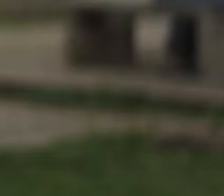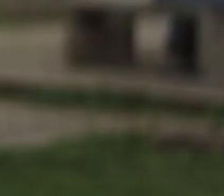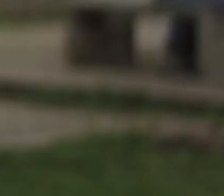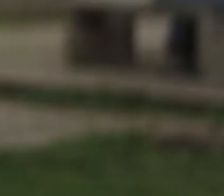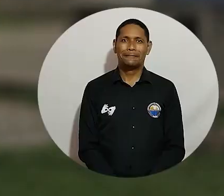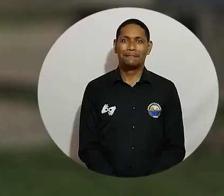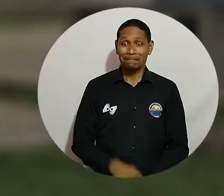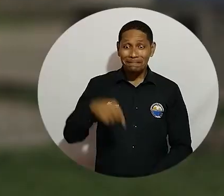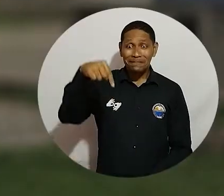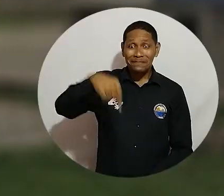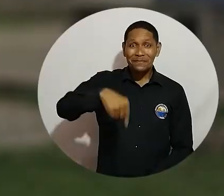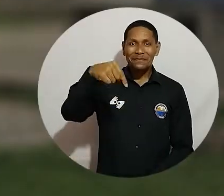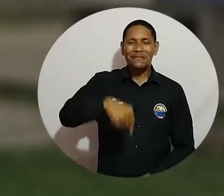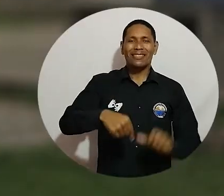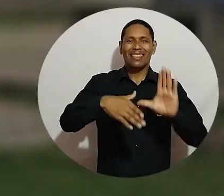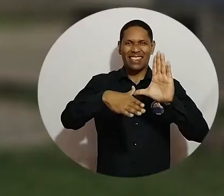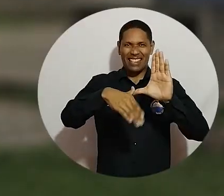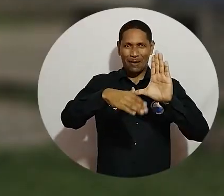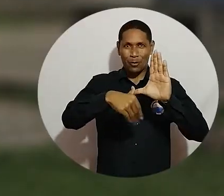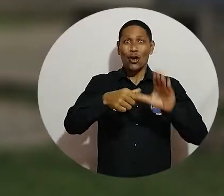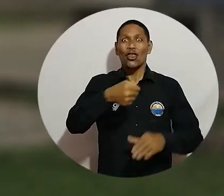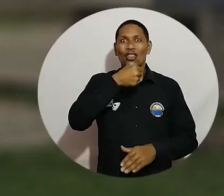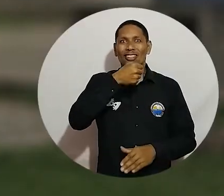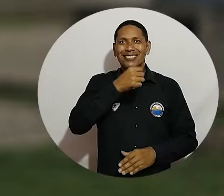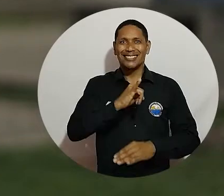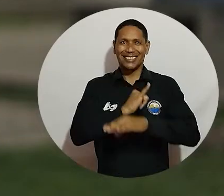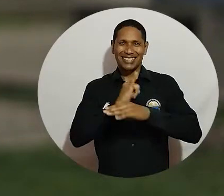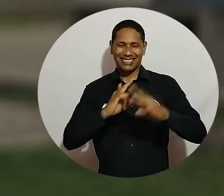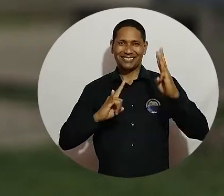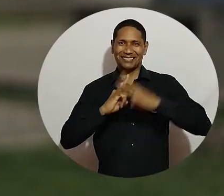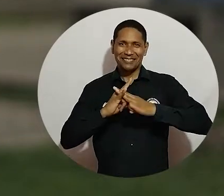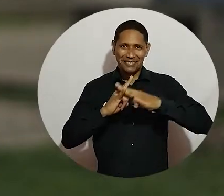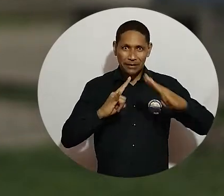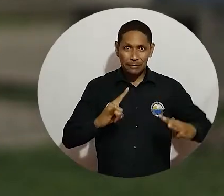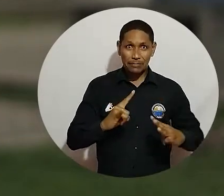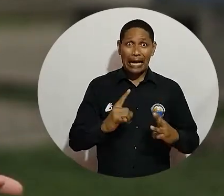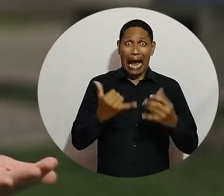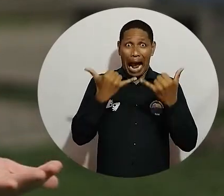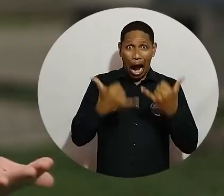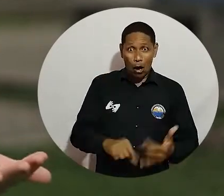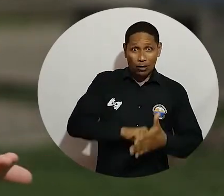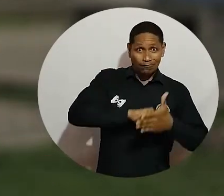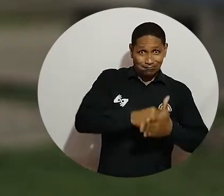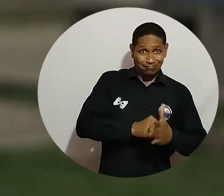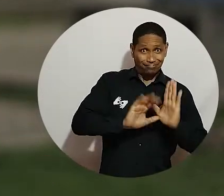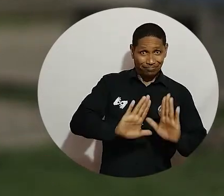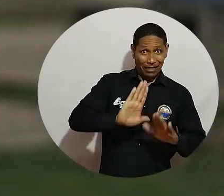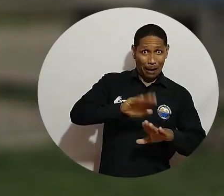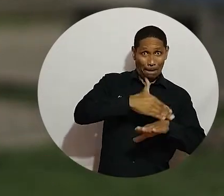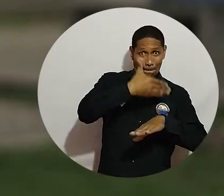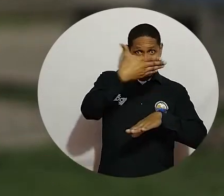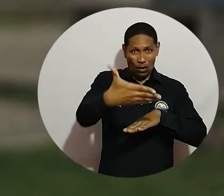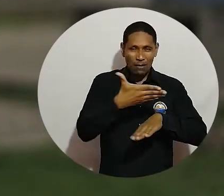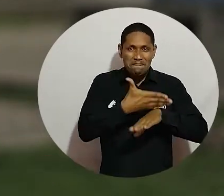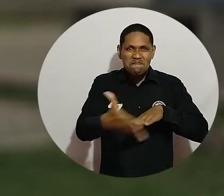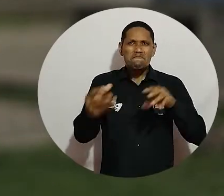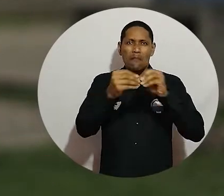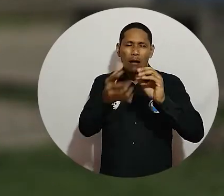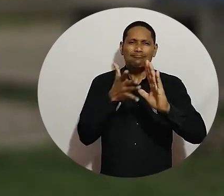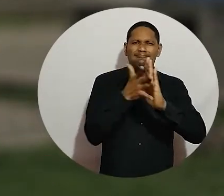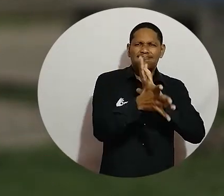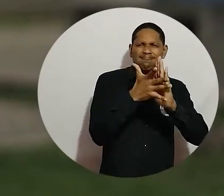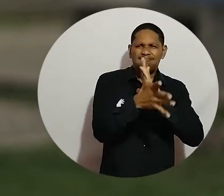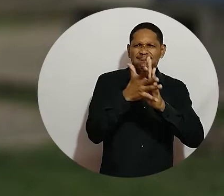Esto es el Campus TV, programa institucional de la Universidad del Magdalena. Vamos a una pausa y en segundos volveremos con